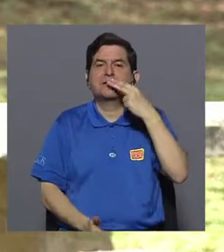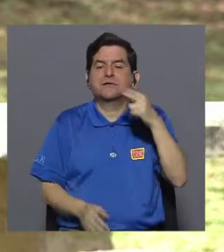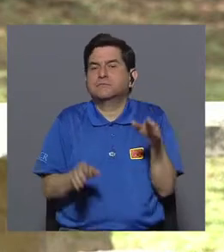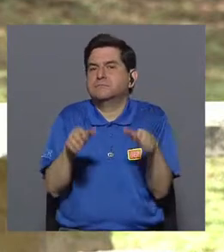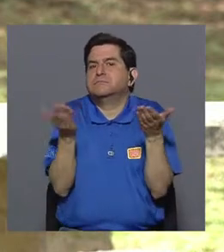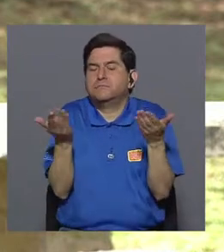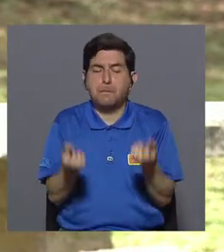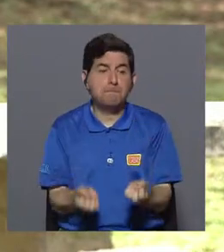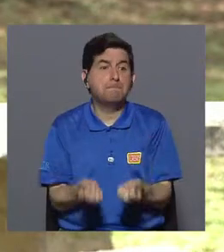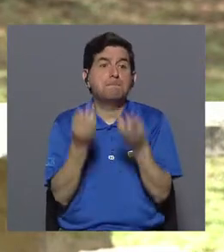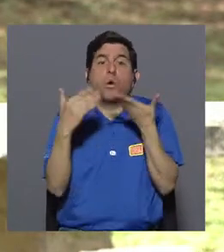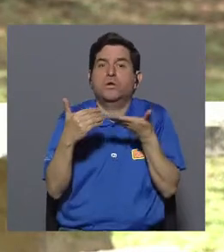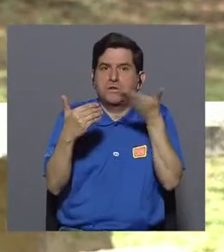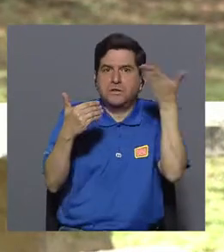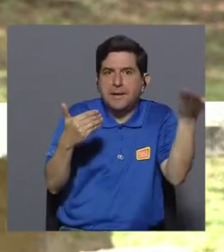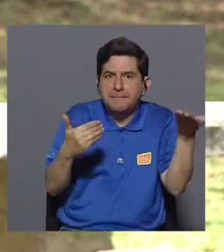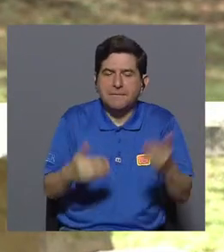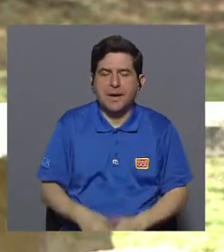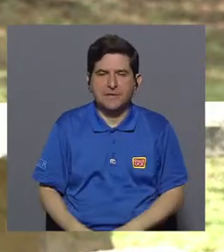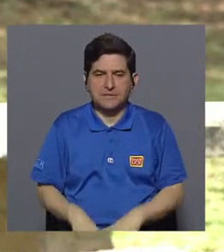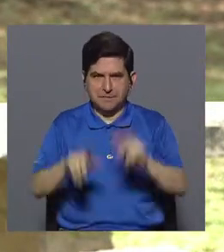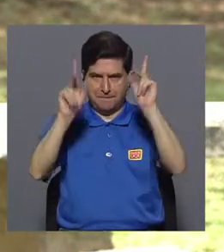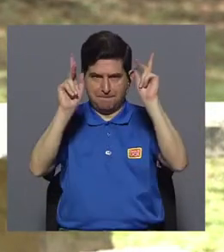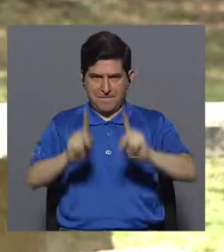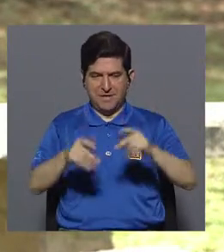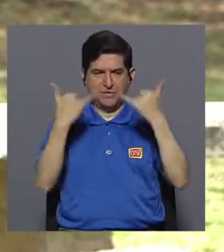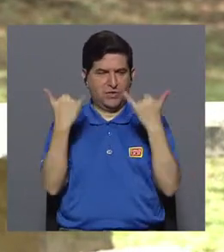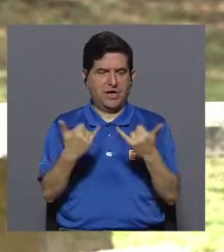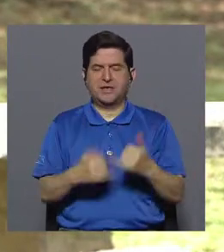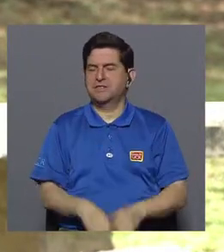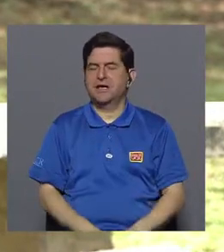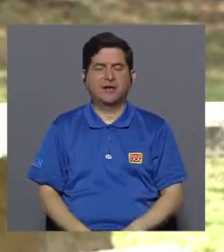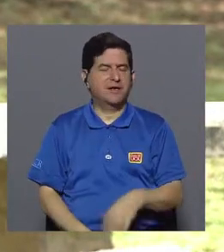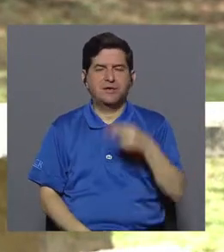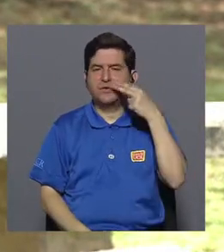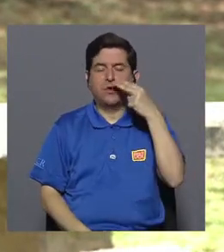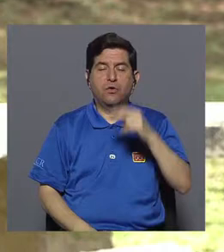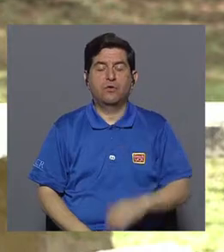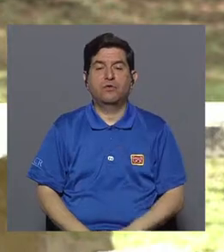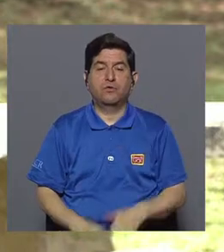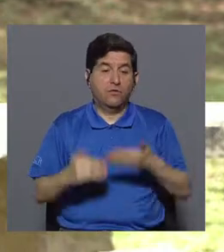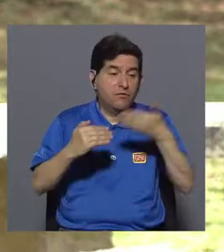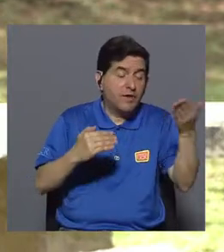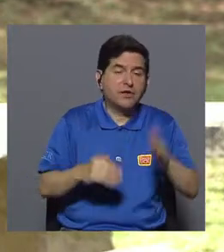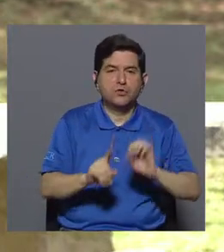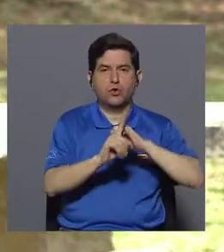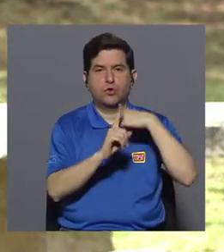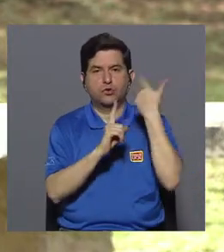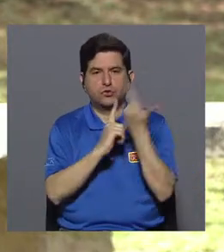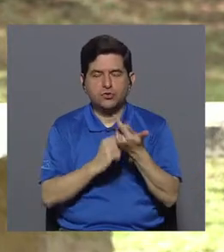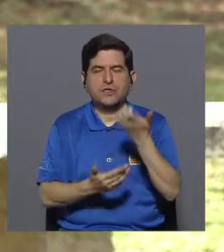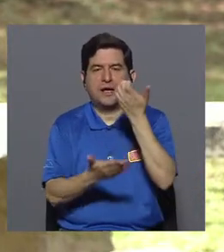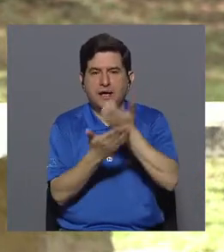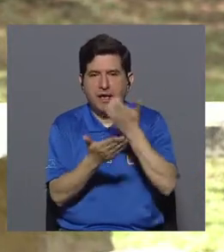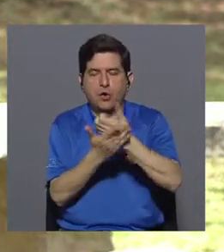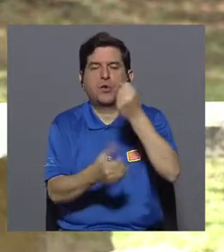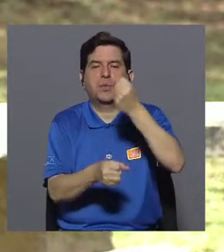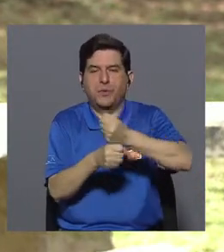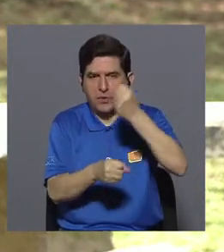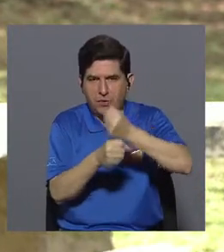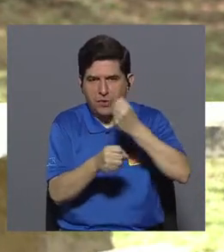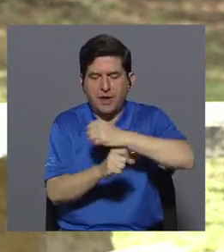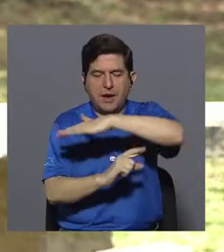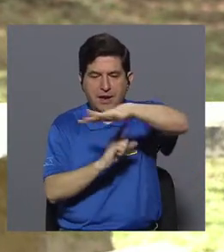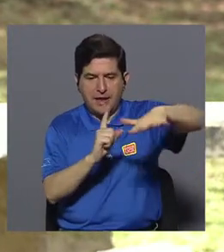montón de factores los que convergen para que la persona deje de fumar, factores sociales, factores económicos, factores laborales. El entorno